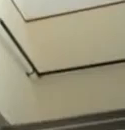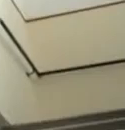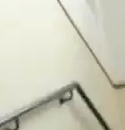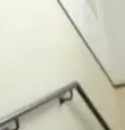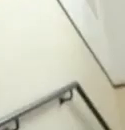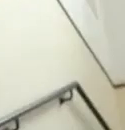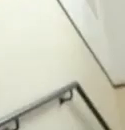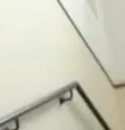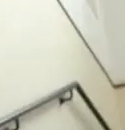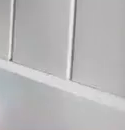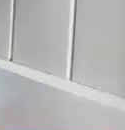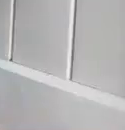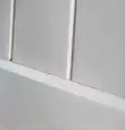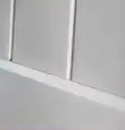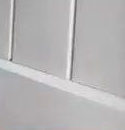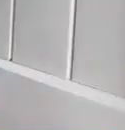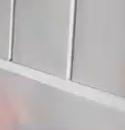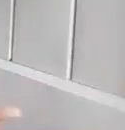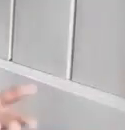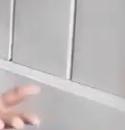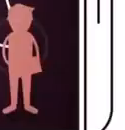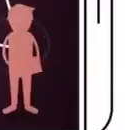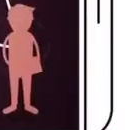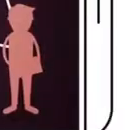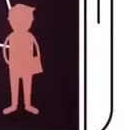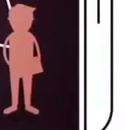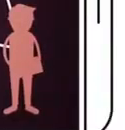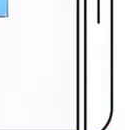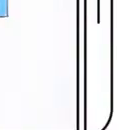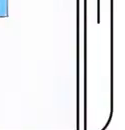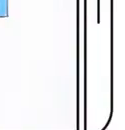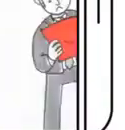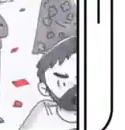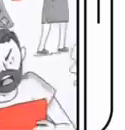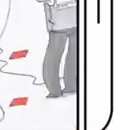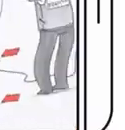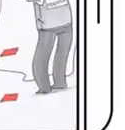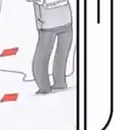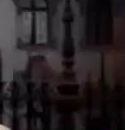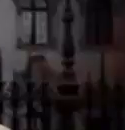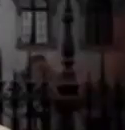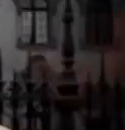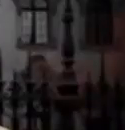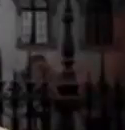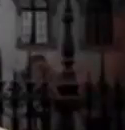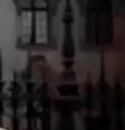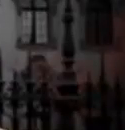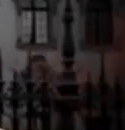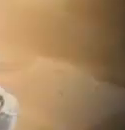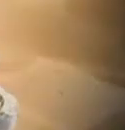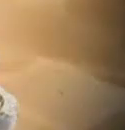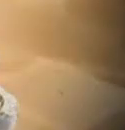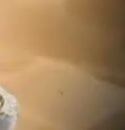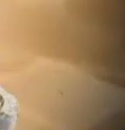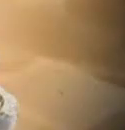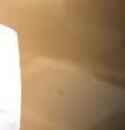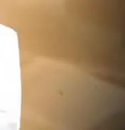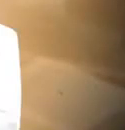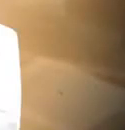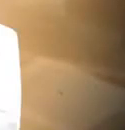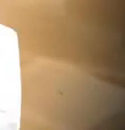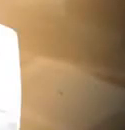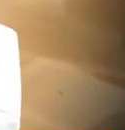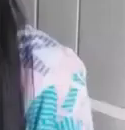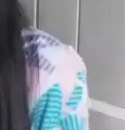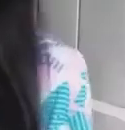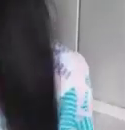oculta Anda, compartir No a la desinformación Tendremos que aprender a detectar lo que es y lo que no es verdad Por eso, si